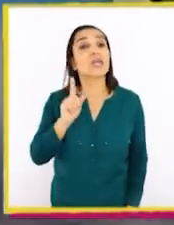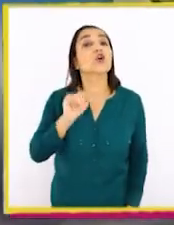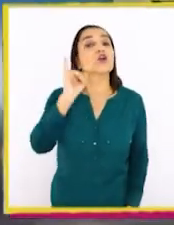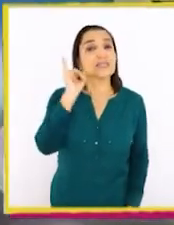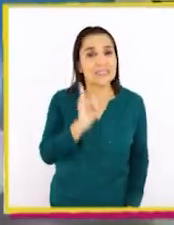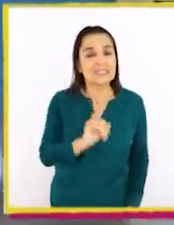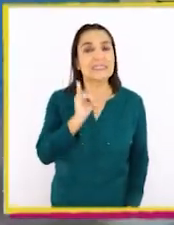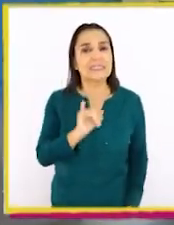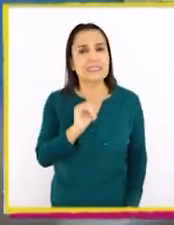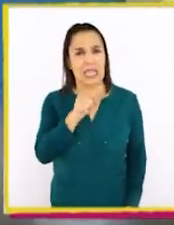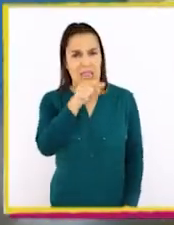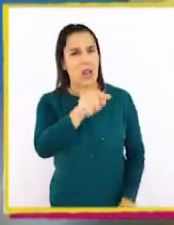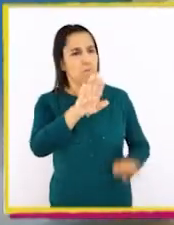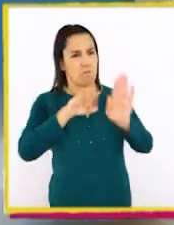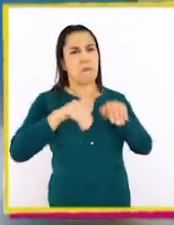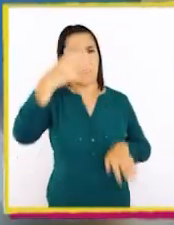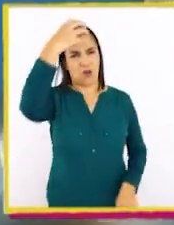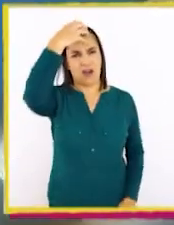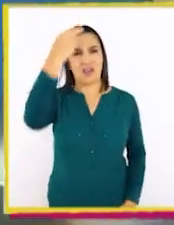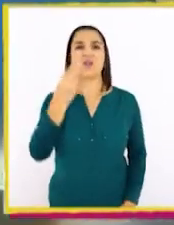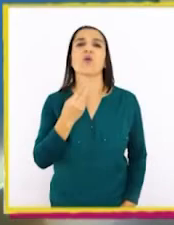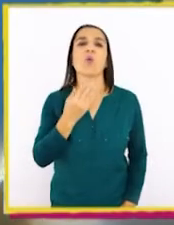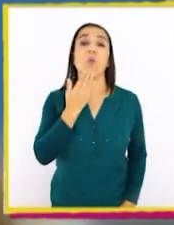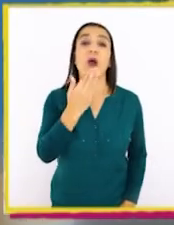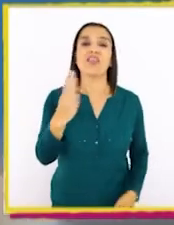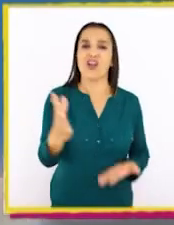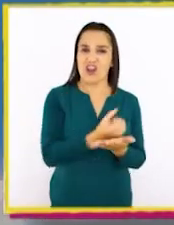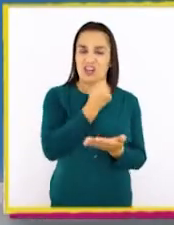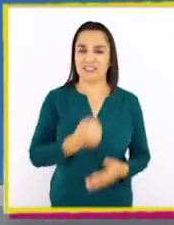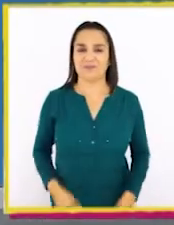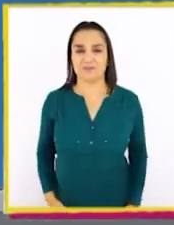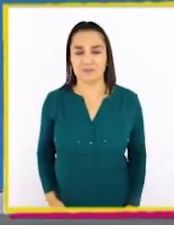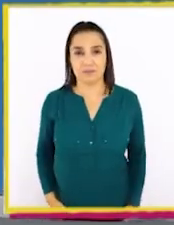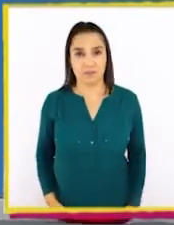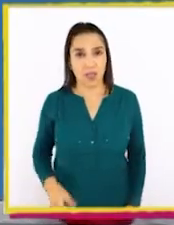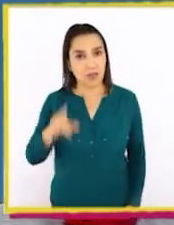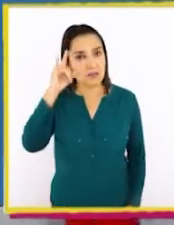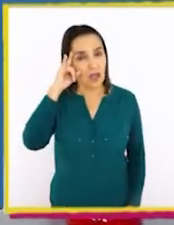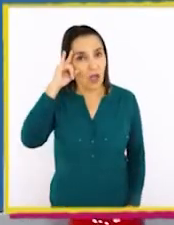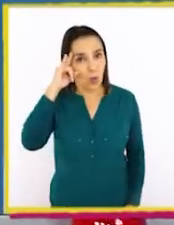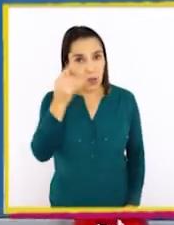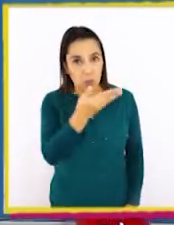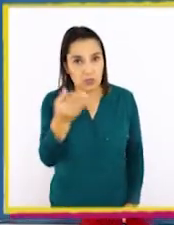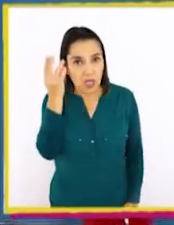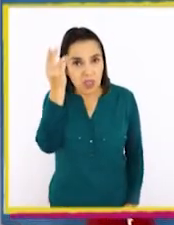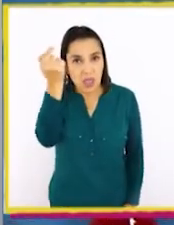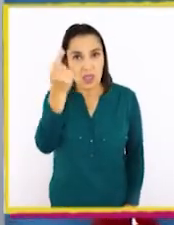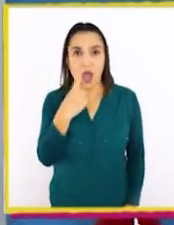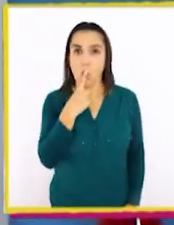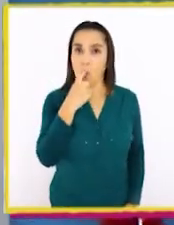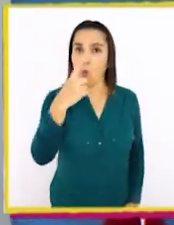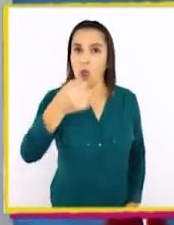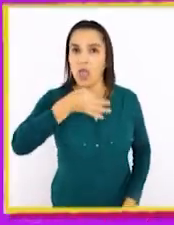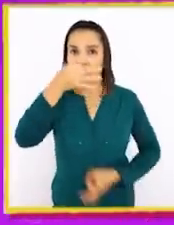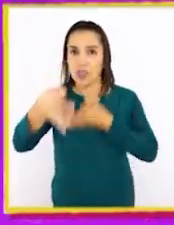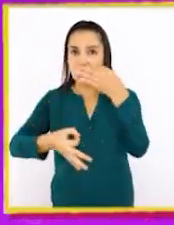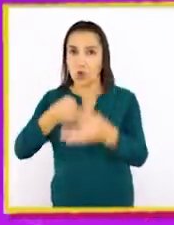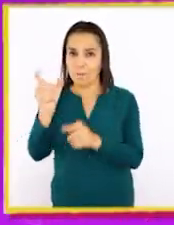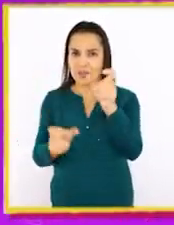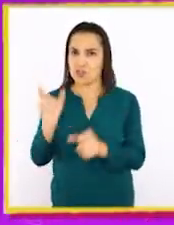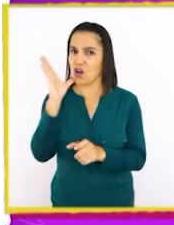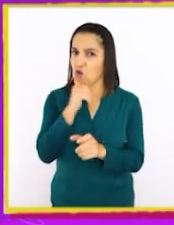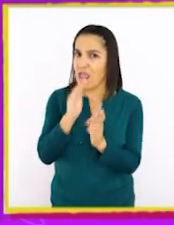sé que quedará como rey cuando lo haga. ¿Y se acuerdan que le dieron la idea de ir a contar cuentos a quienes no tenían